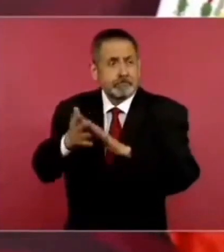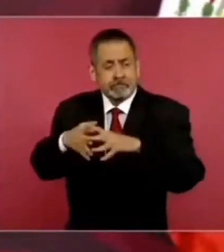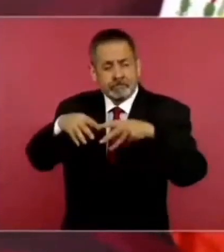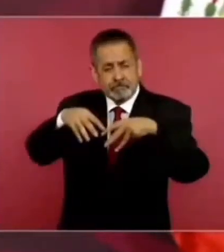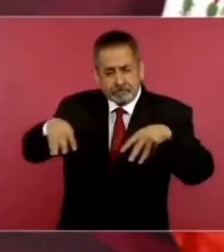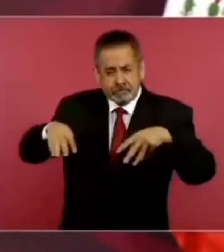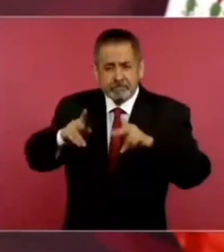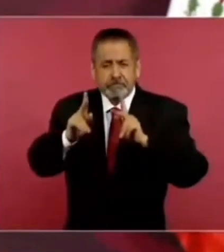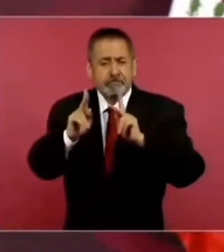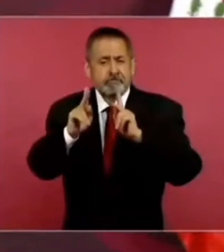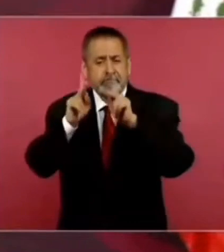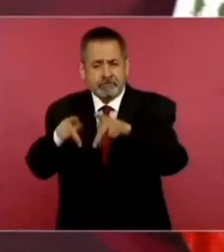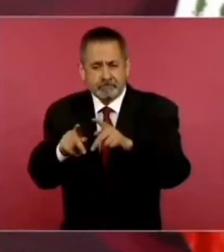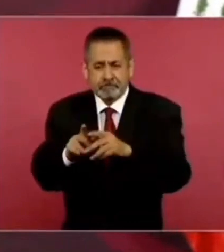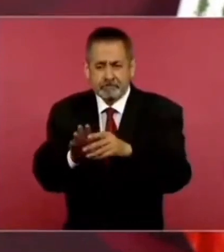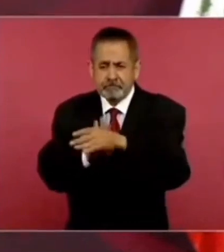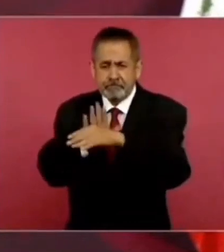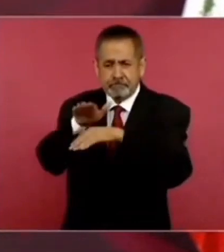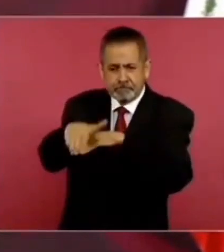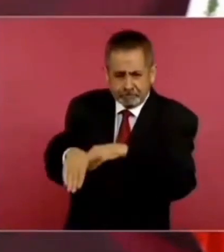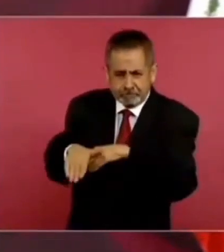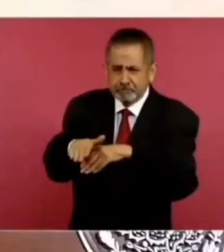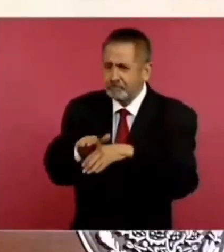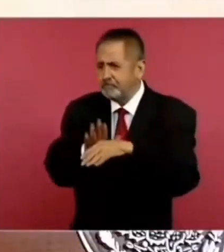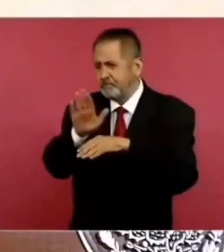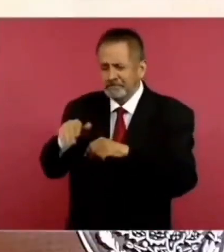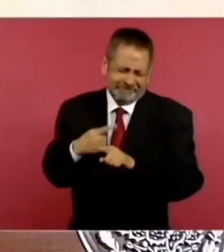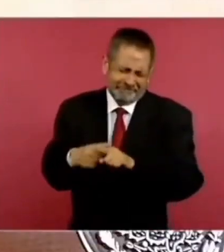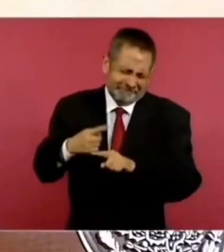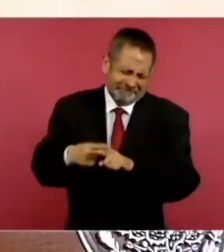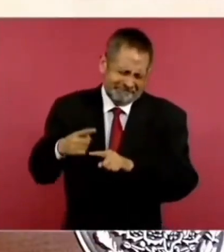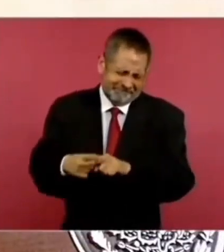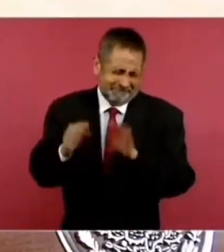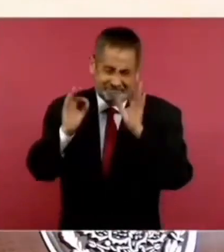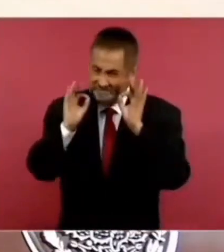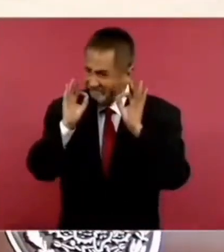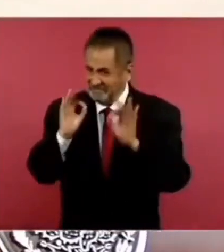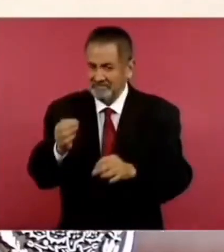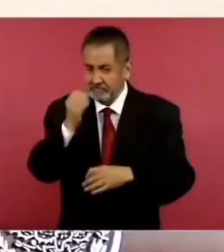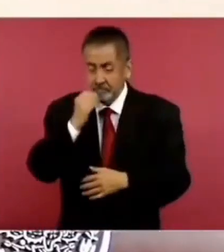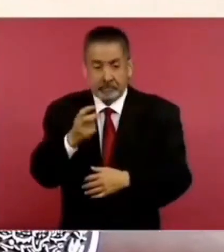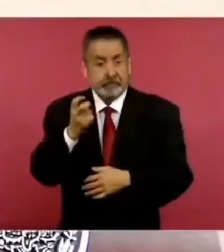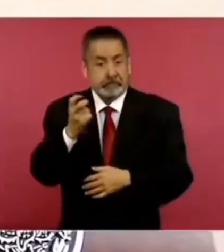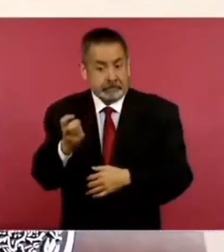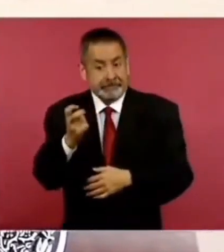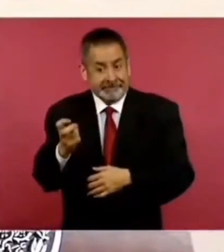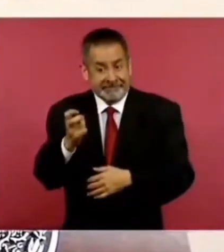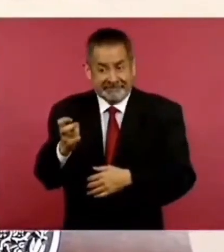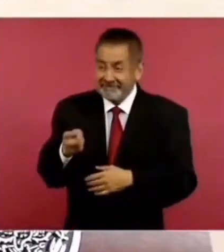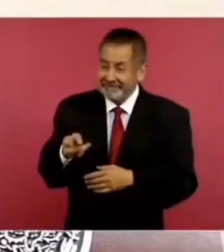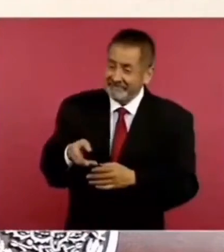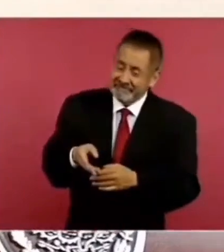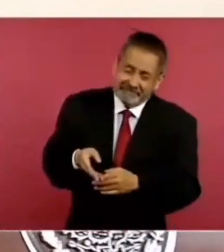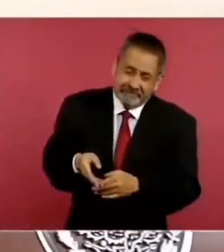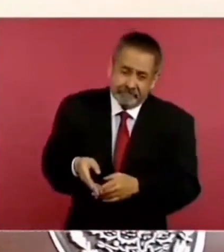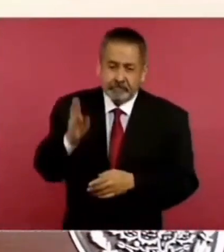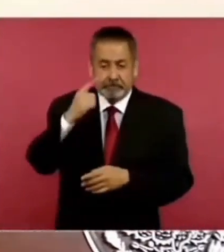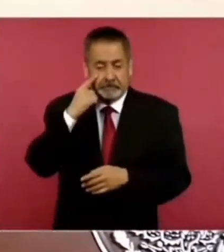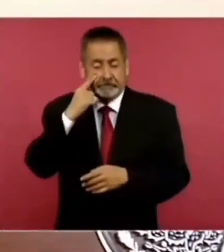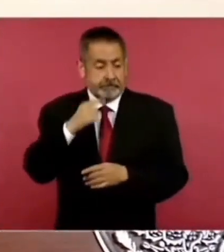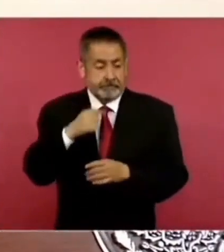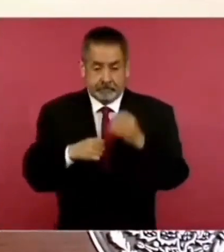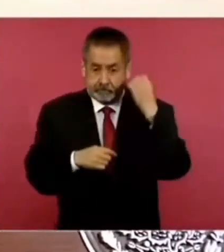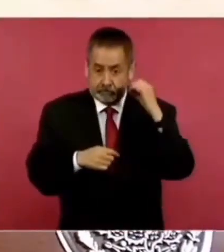muchos viaductos, puentes. Pero esa carretera va a permitir hacer de